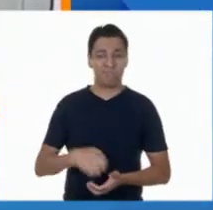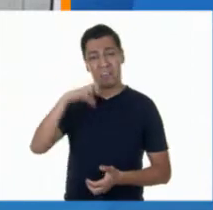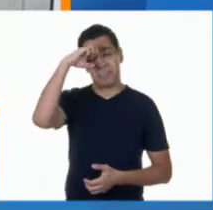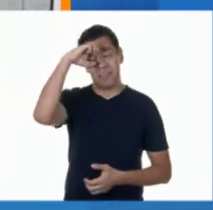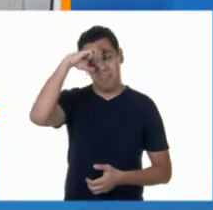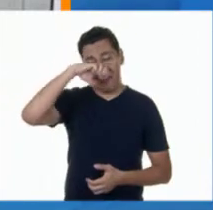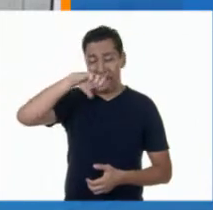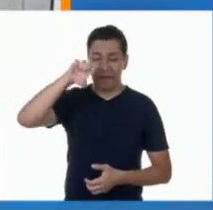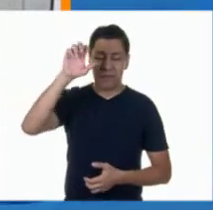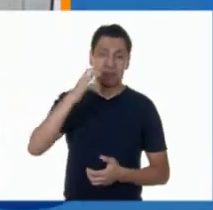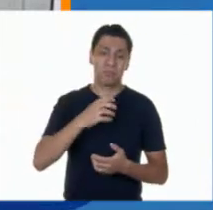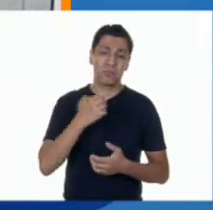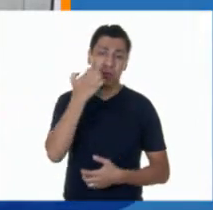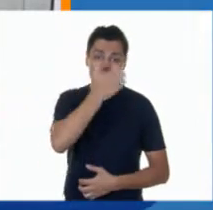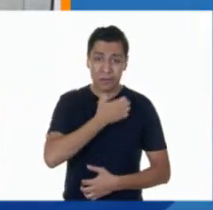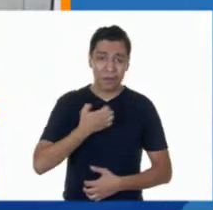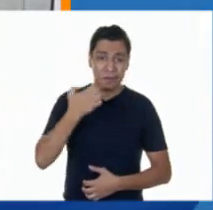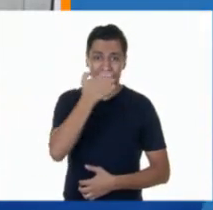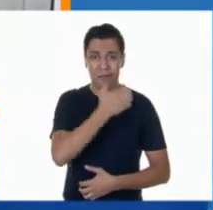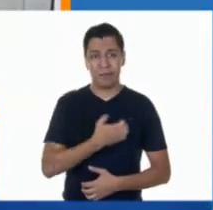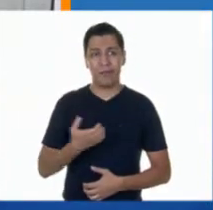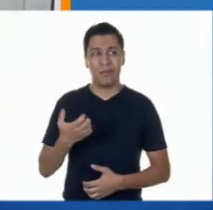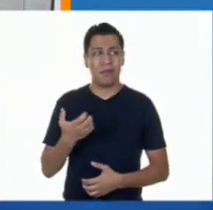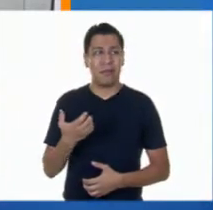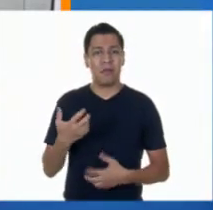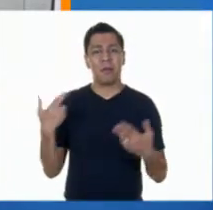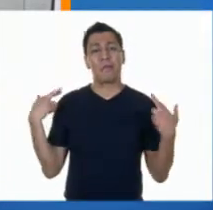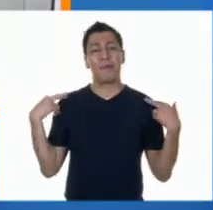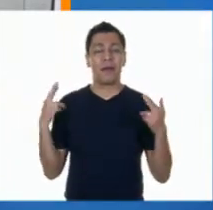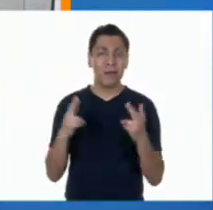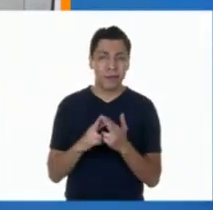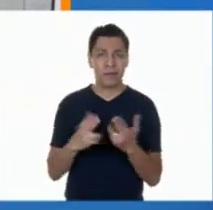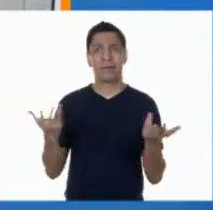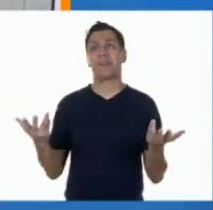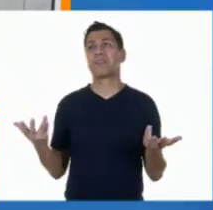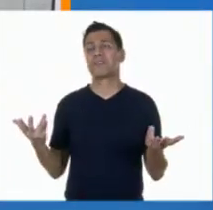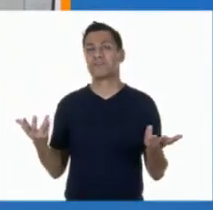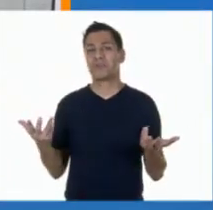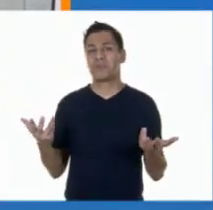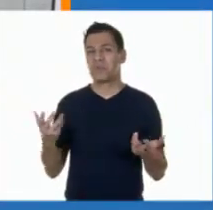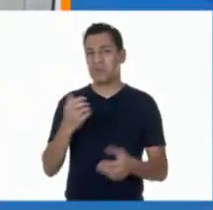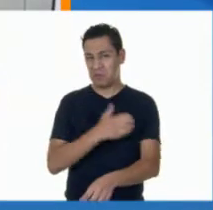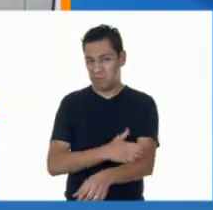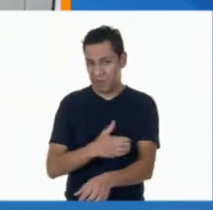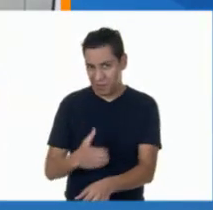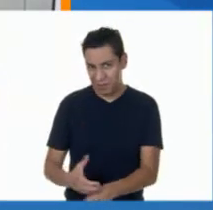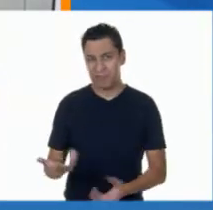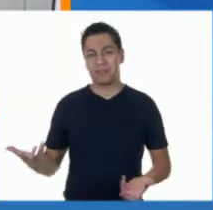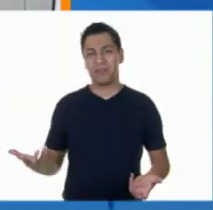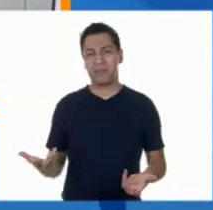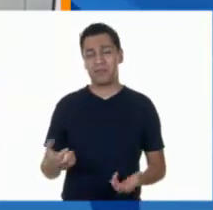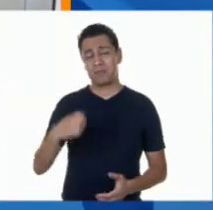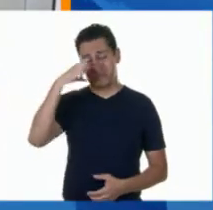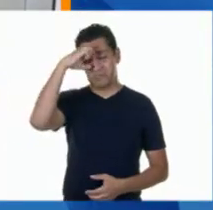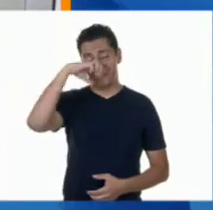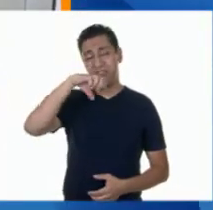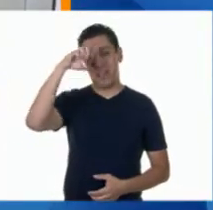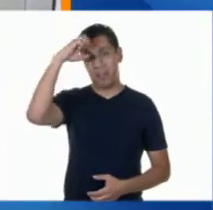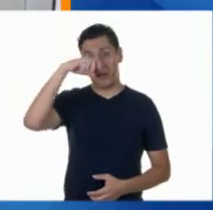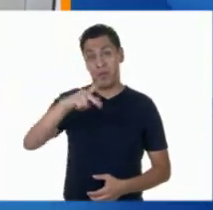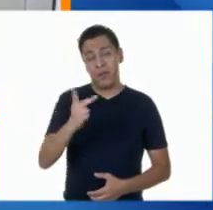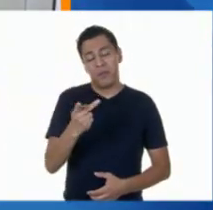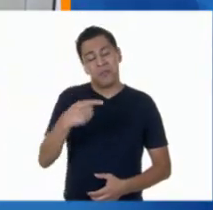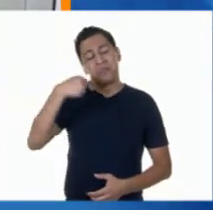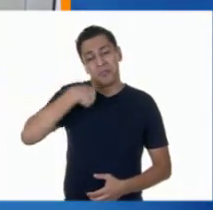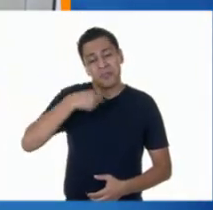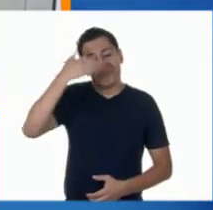escuela porque extraño a mi maestra y a mis compañeros. Compañeros, pero en estos